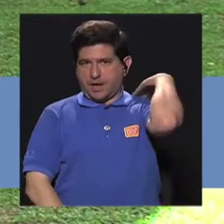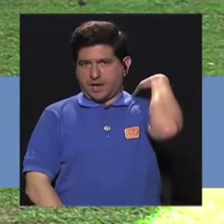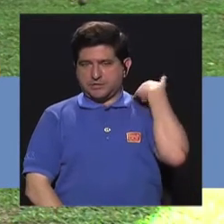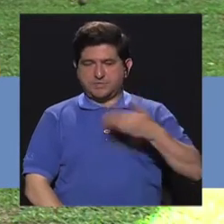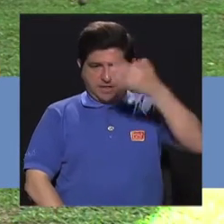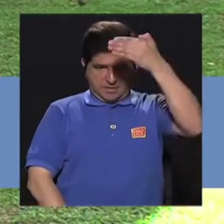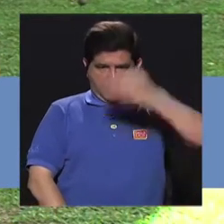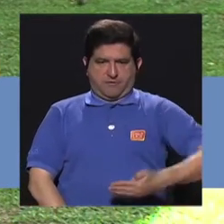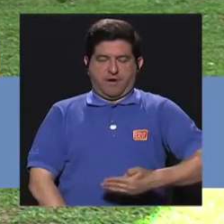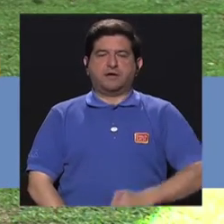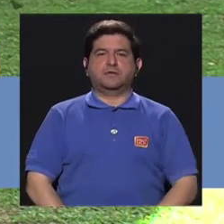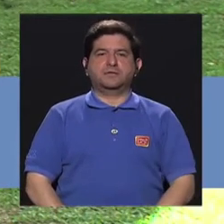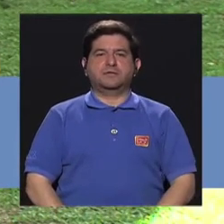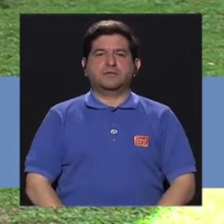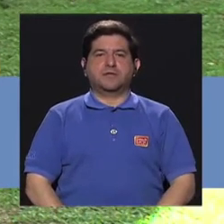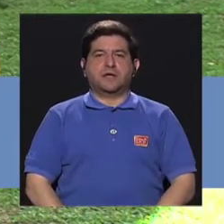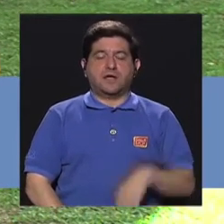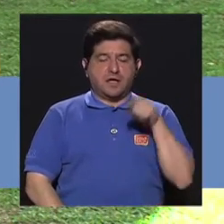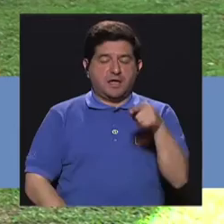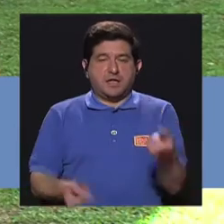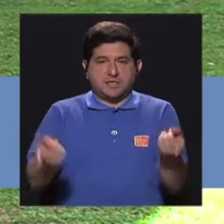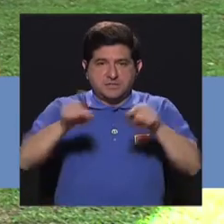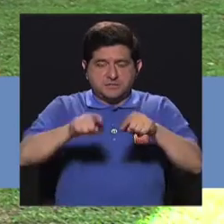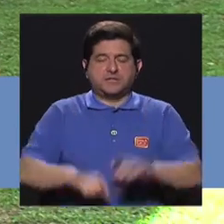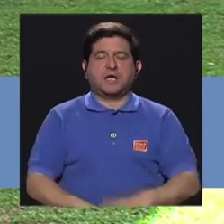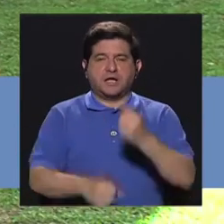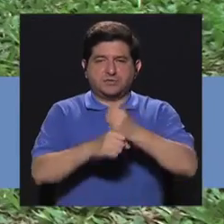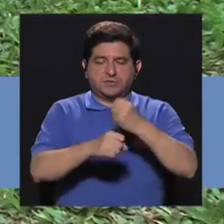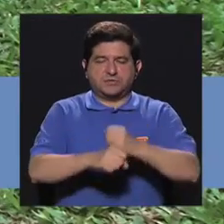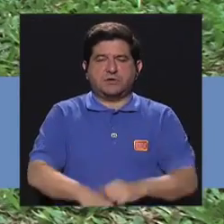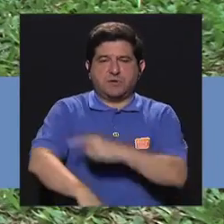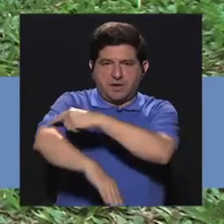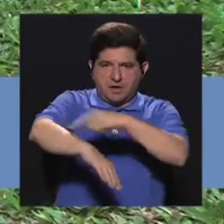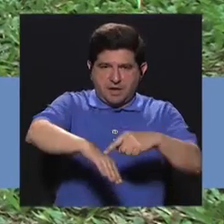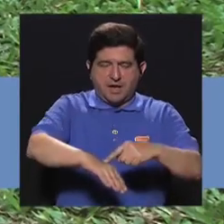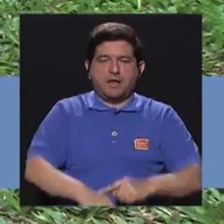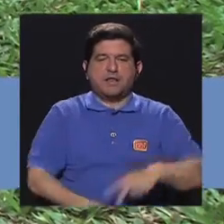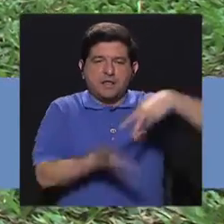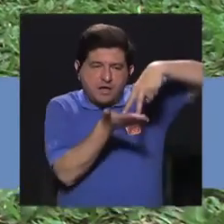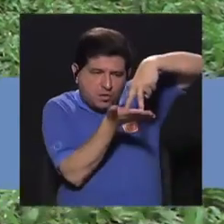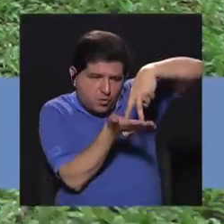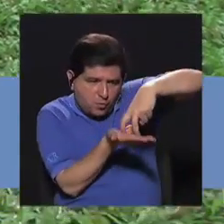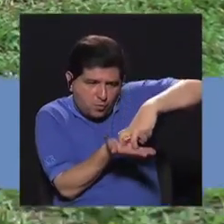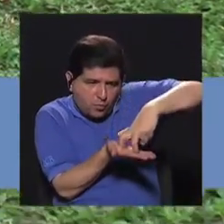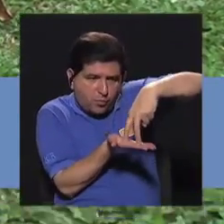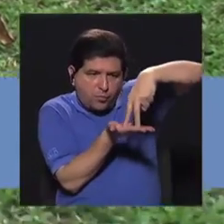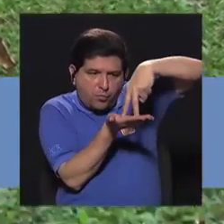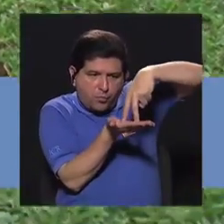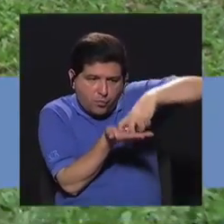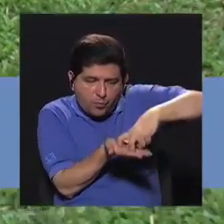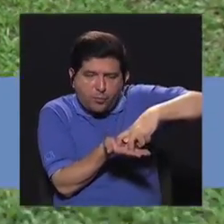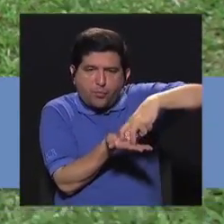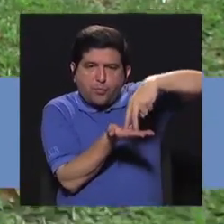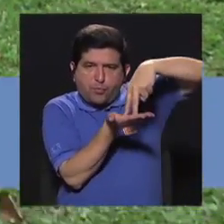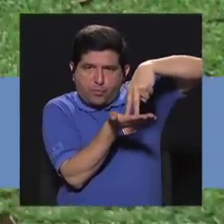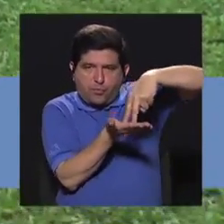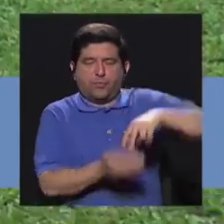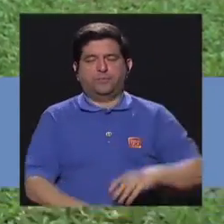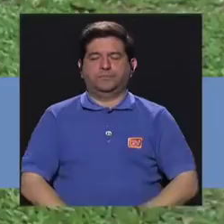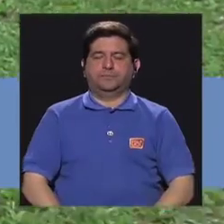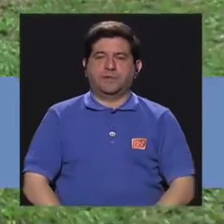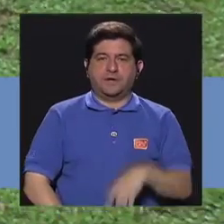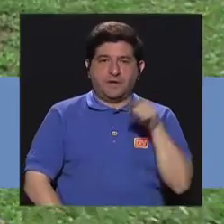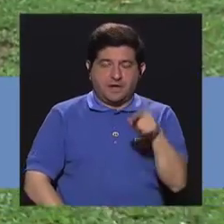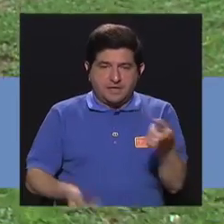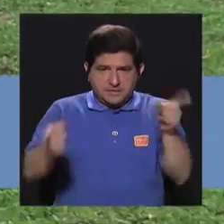Espalda recta y vamos a subir los brazos. Aquí estamos tratando un poquito más los antebrazos y vamos a bajar las piernas. Cuando vuelva a incorporarse estira